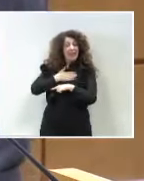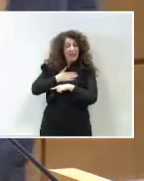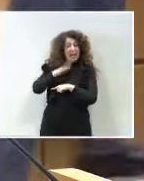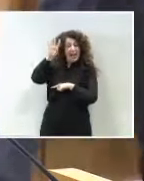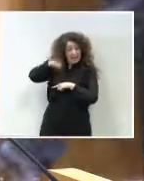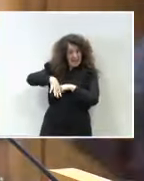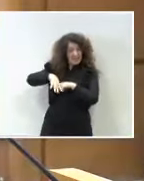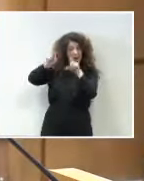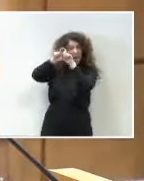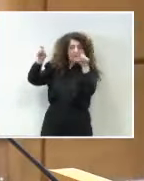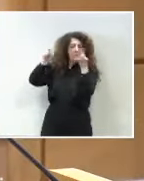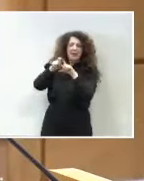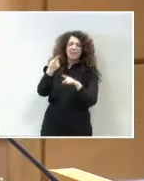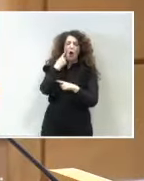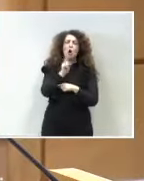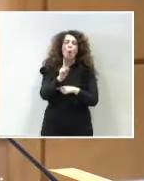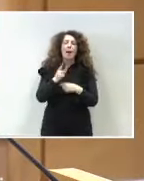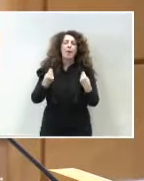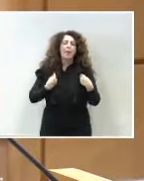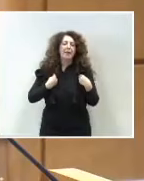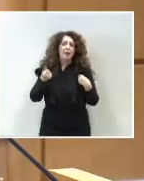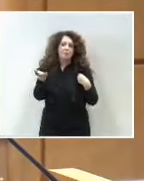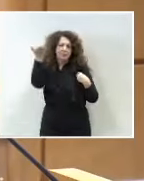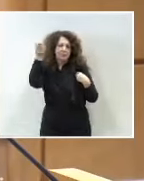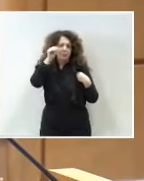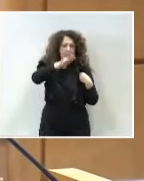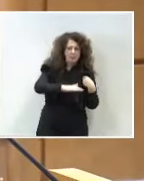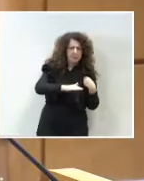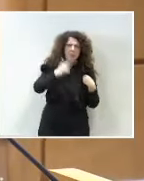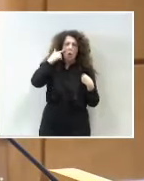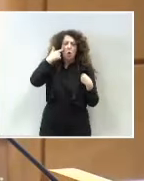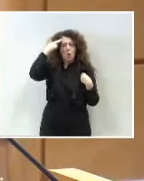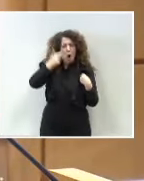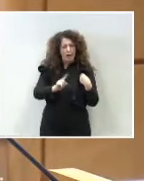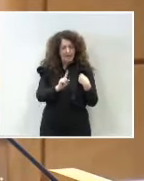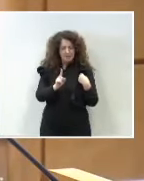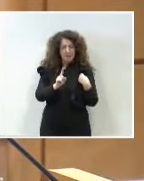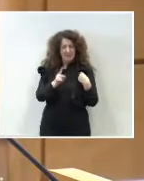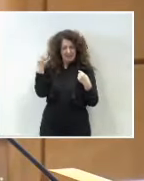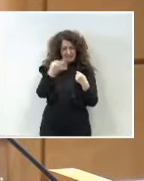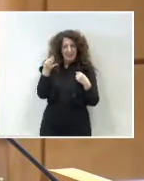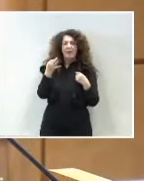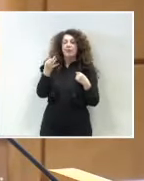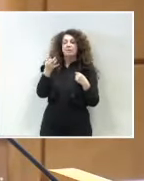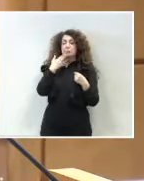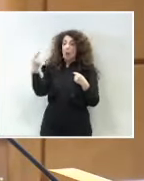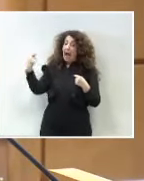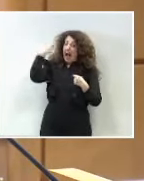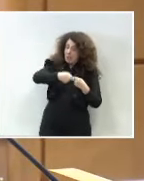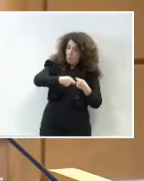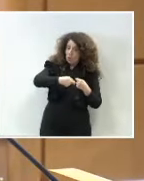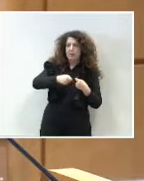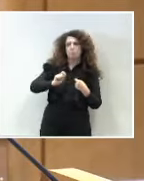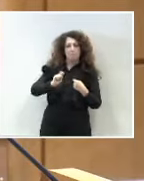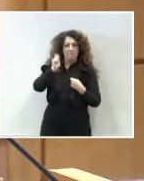tienen en cuenta el coste de vida diferencial y no respeta el principio de ordinalidad, porque no recibe más quien más aporta.